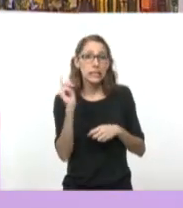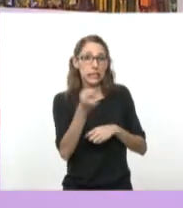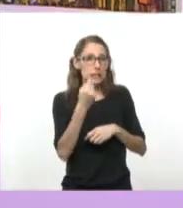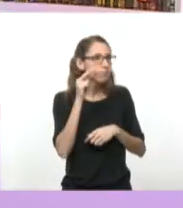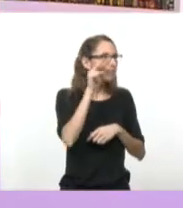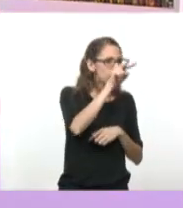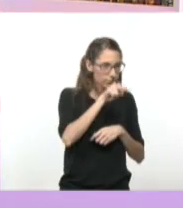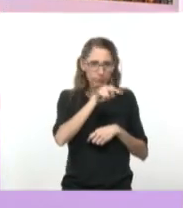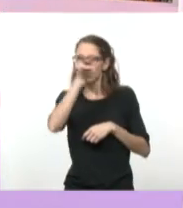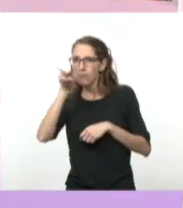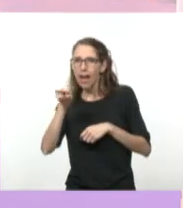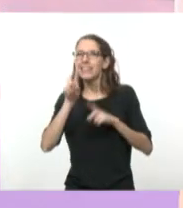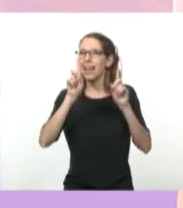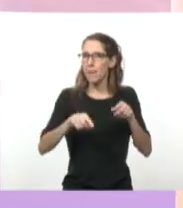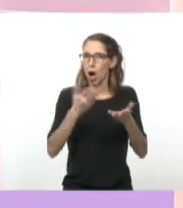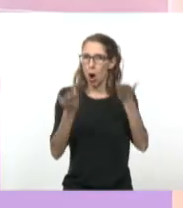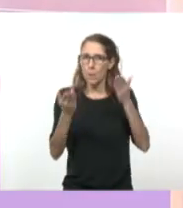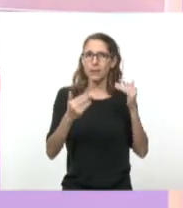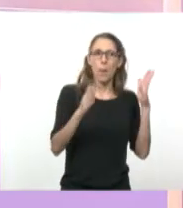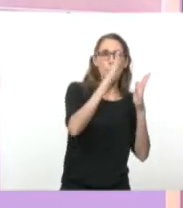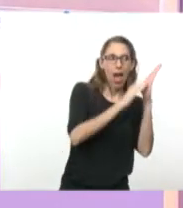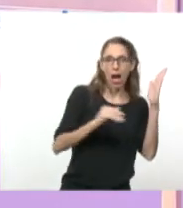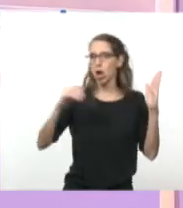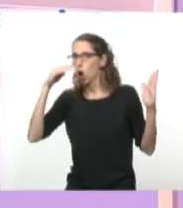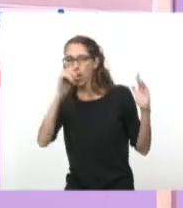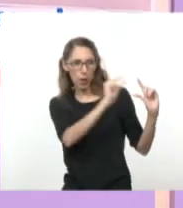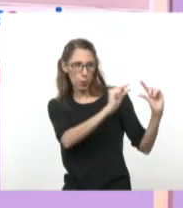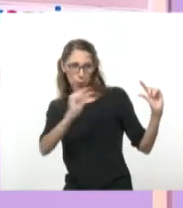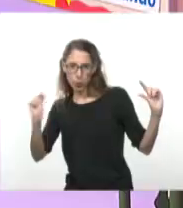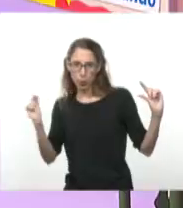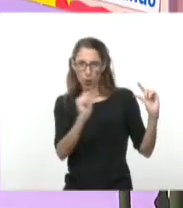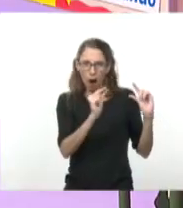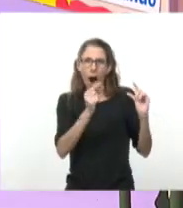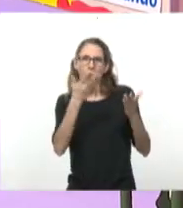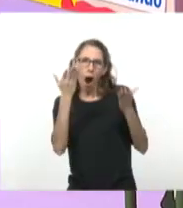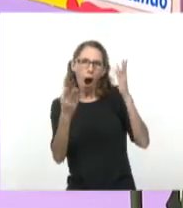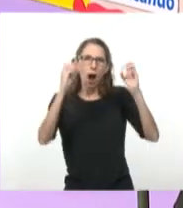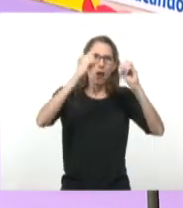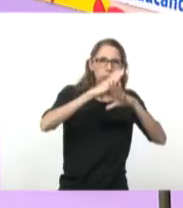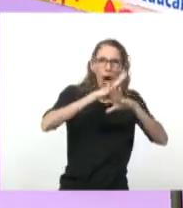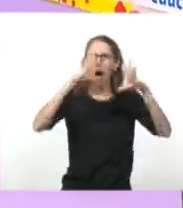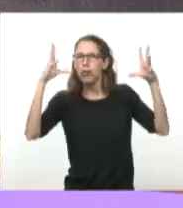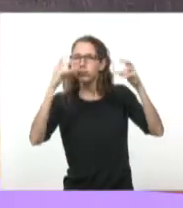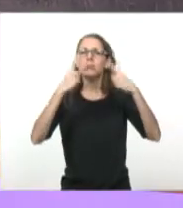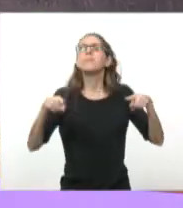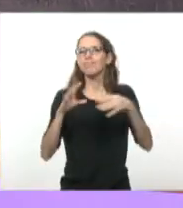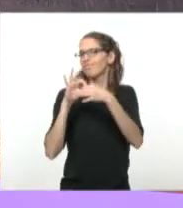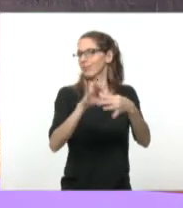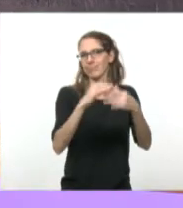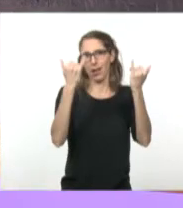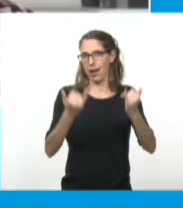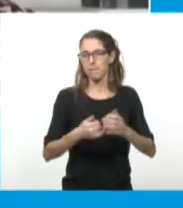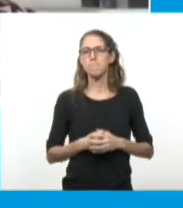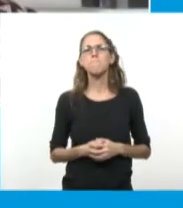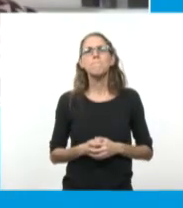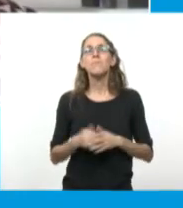clave de valores y de claroscuro, sigue presente en todos los materiales. Bárbaro. Bueno, vamos a charlar con Delius, por favor. Hola, Delius,